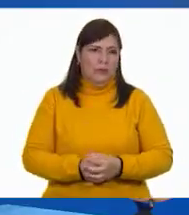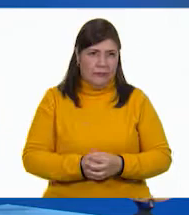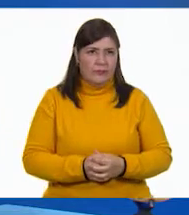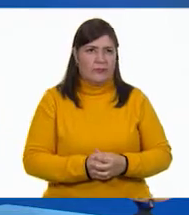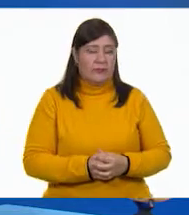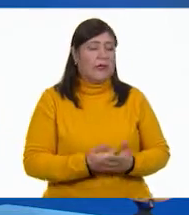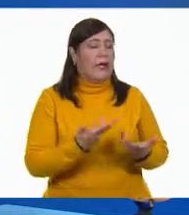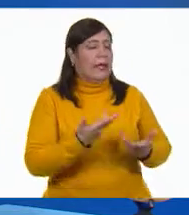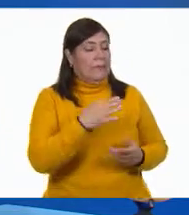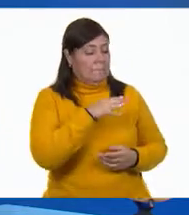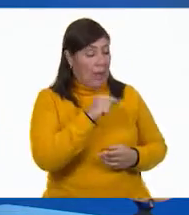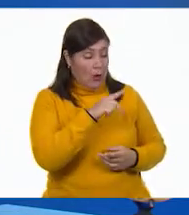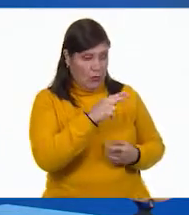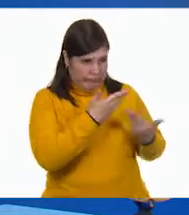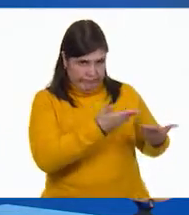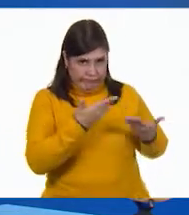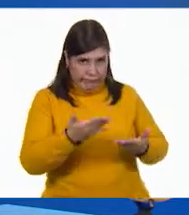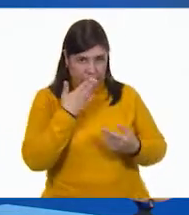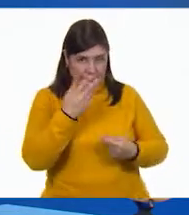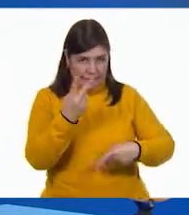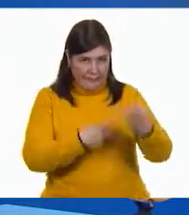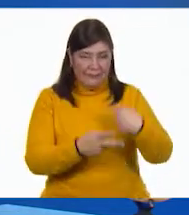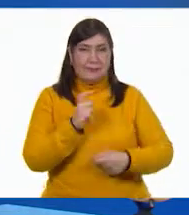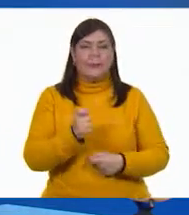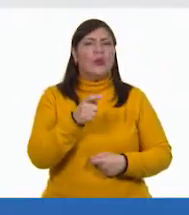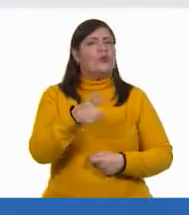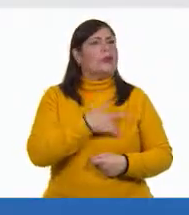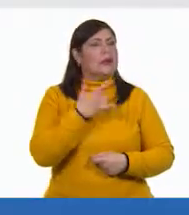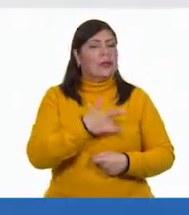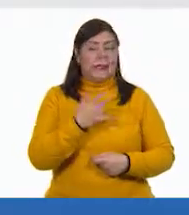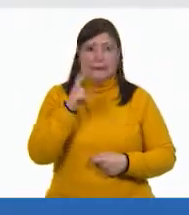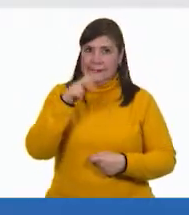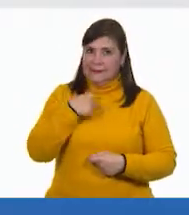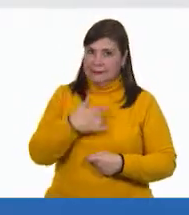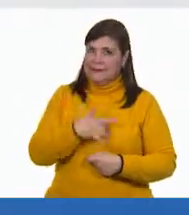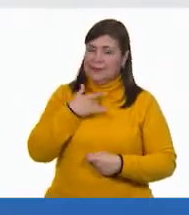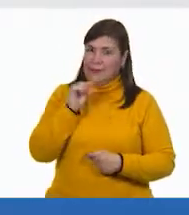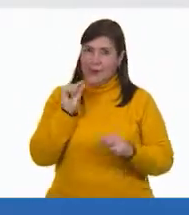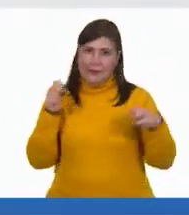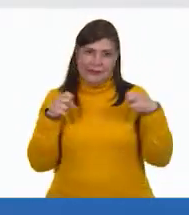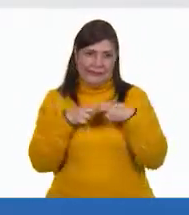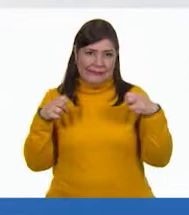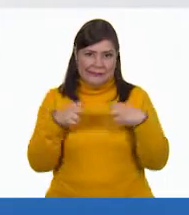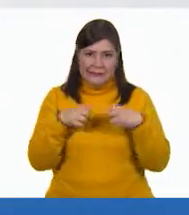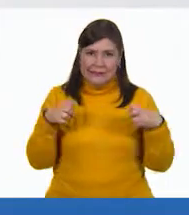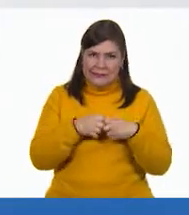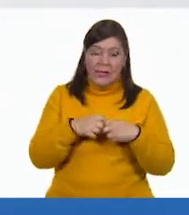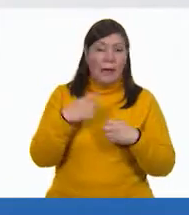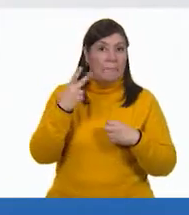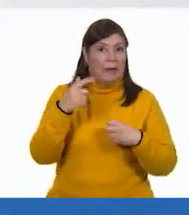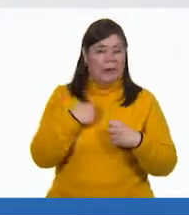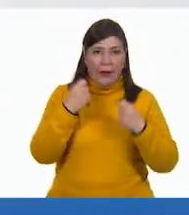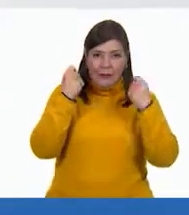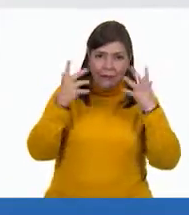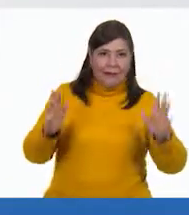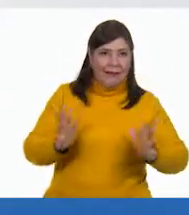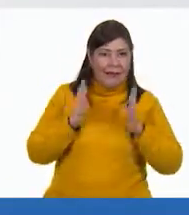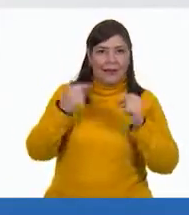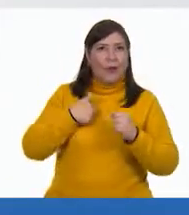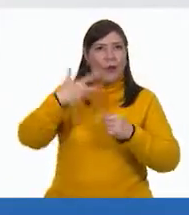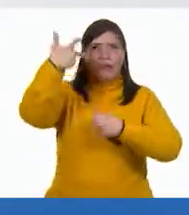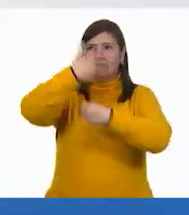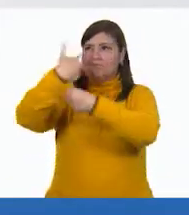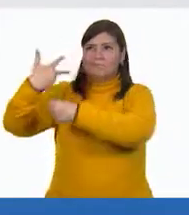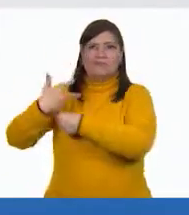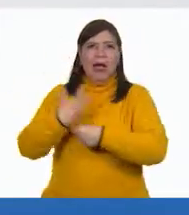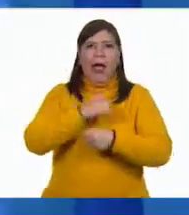Estás en tu casa, Malú, pero dinos, ¿cómo te sientes? Para ser honesta, un poco nerviosa, pero muy sorprendida. Nunca había estado en un foro